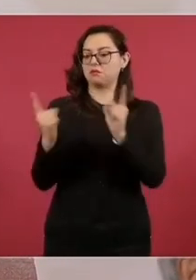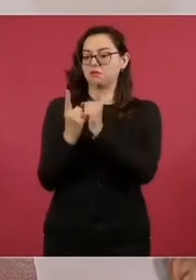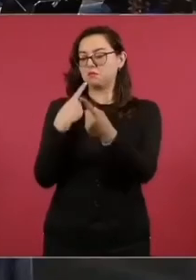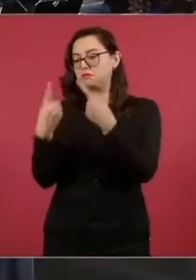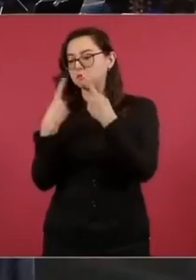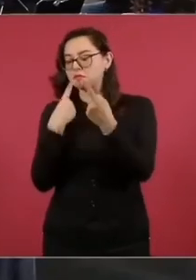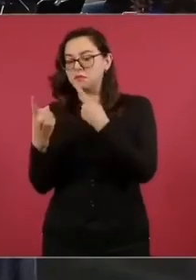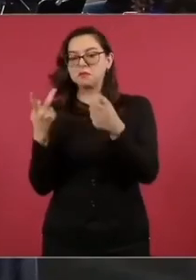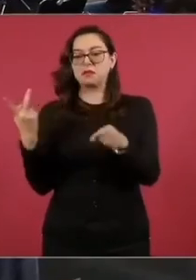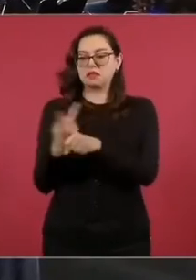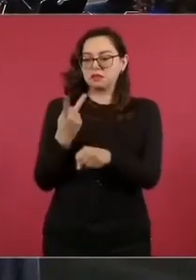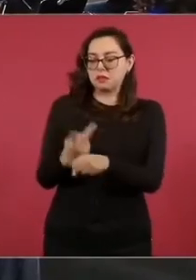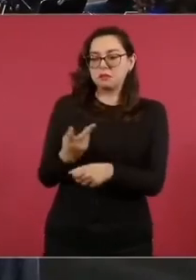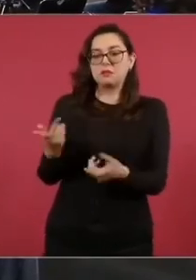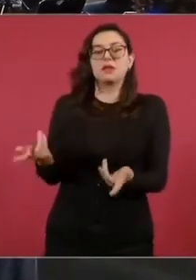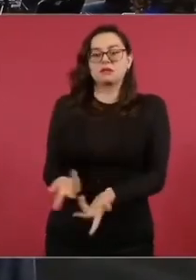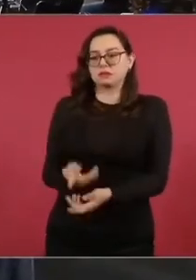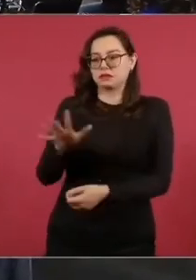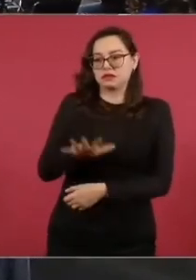Caribe.